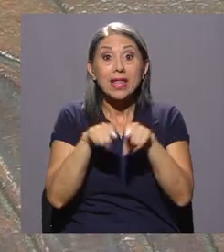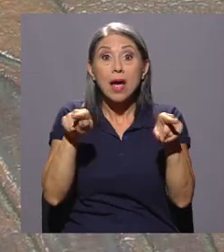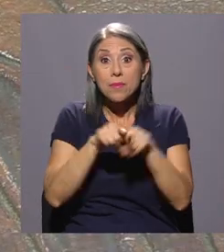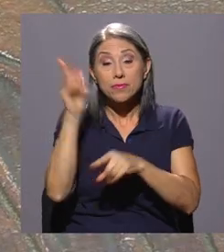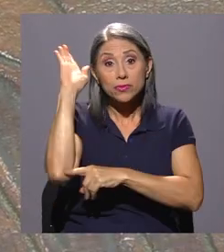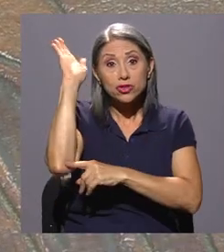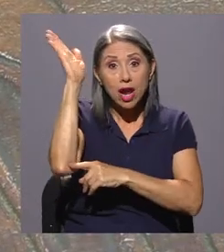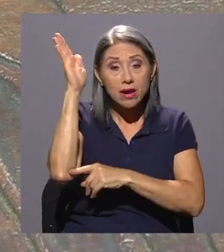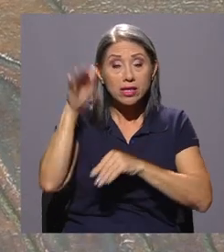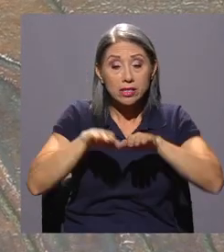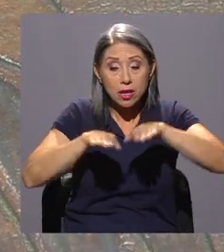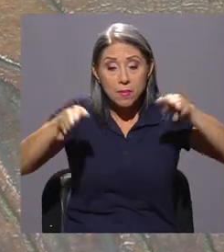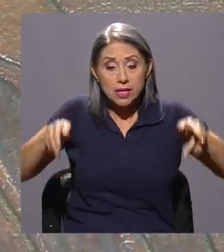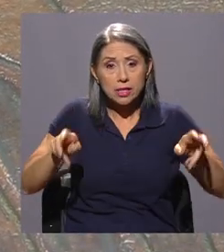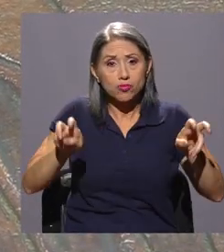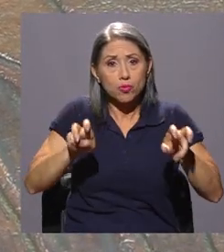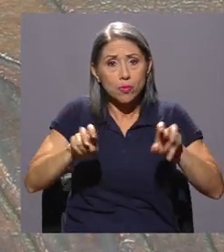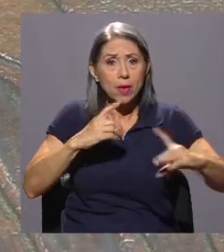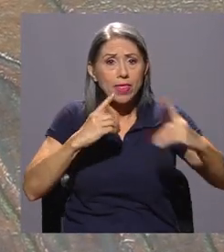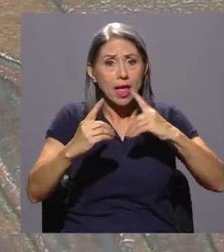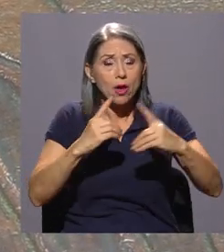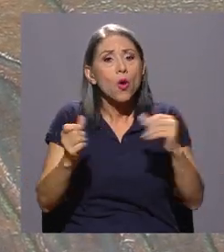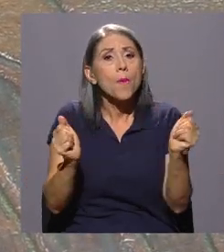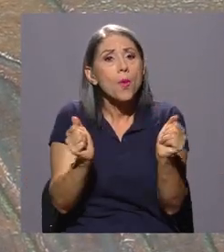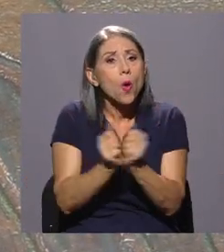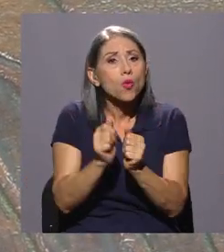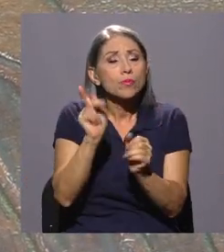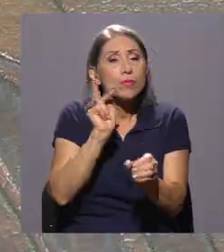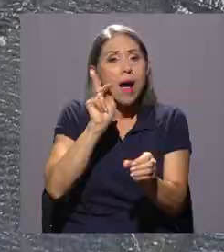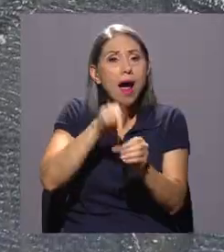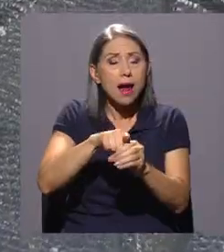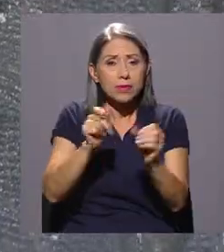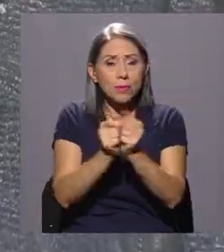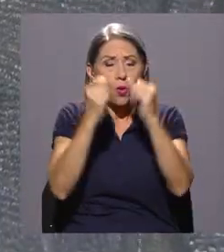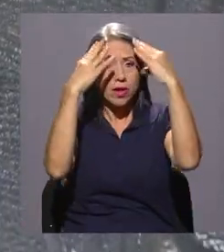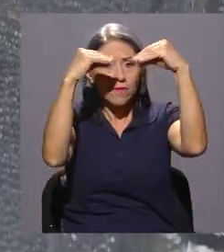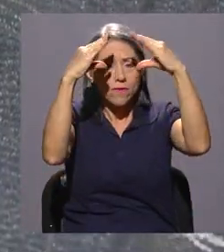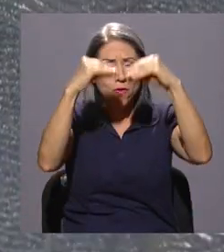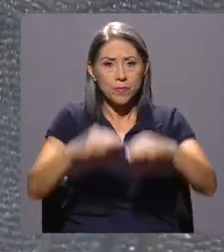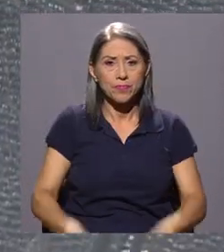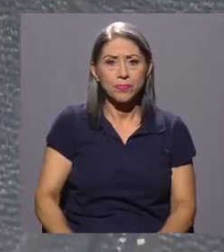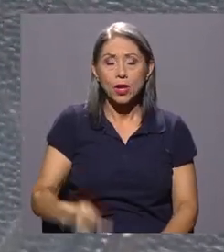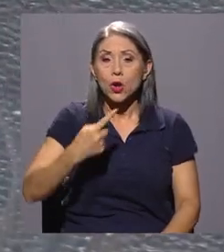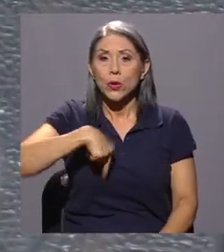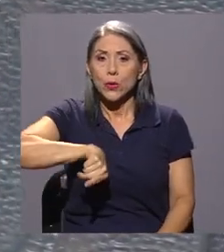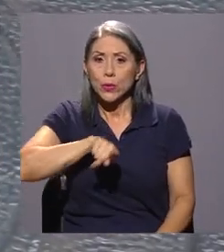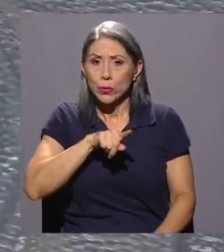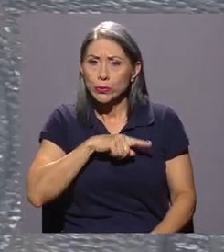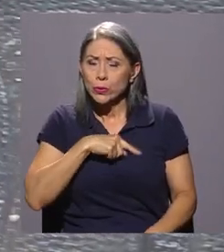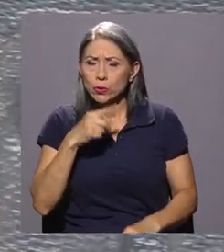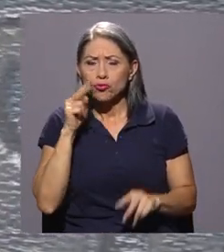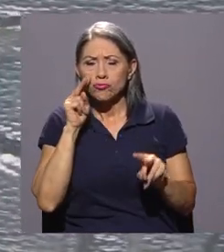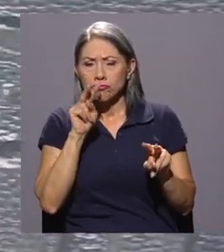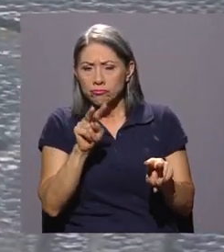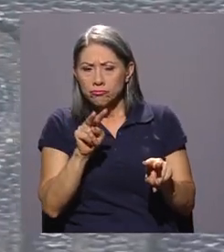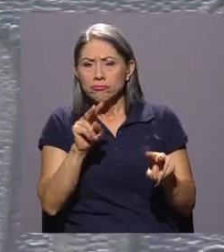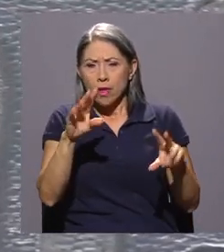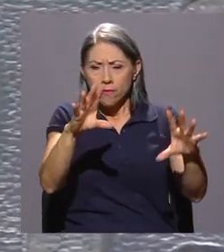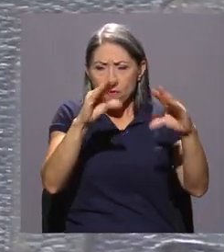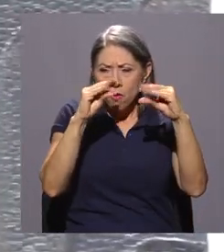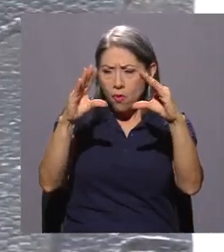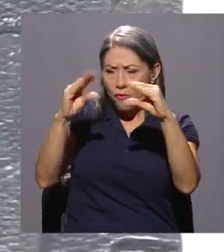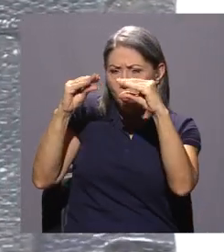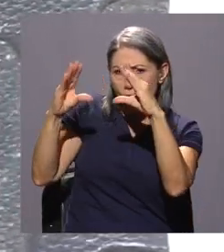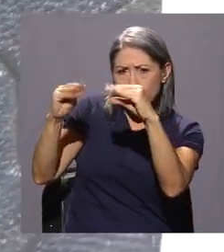charlas y mesas de diálogo con el fin de fomentar una participación informada. Vamos a analizar todos los insumos que